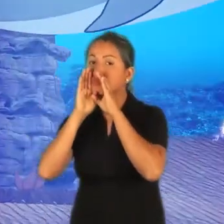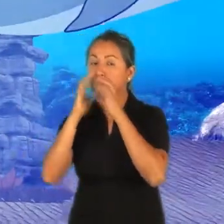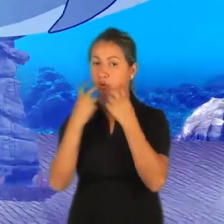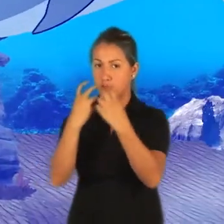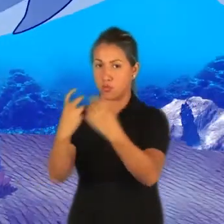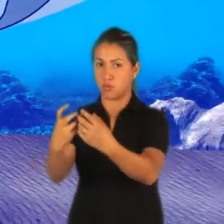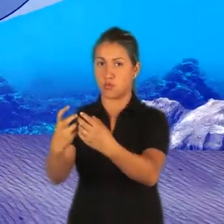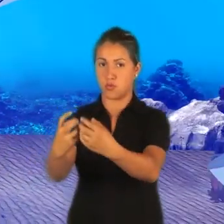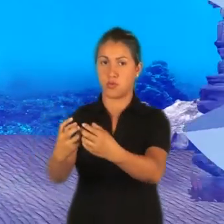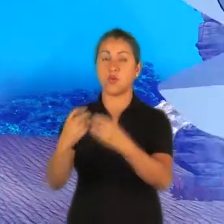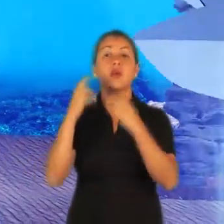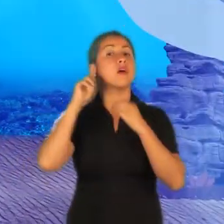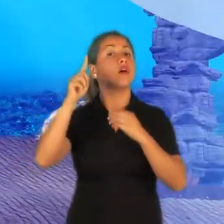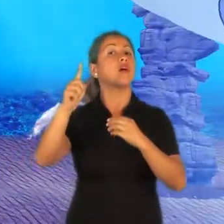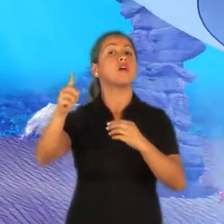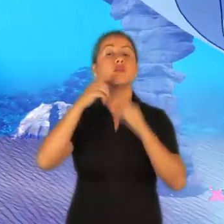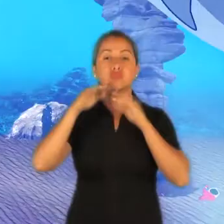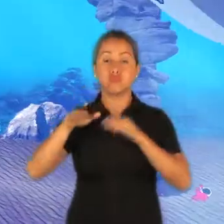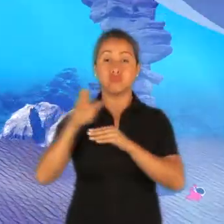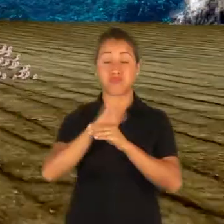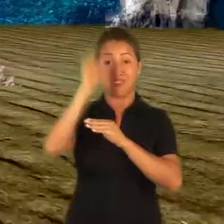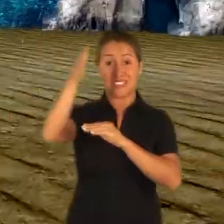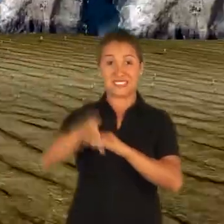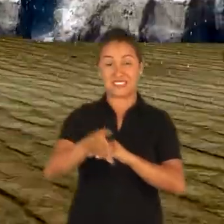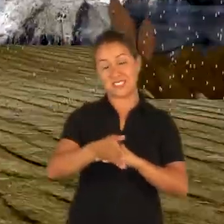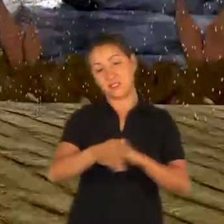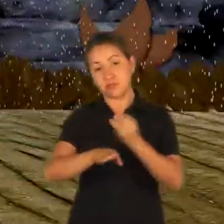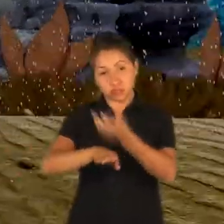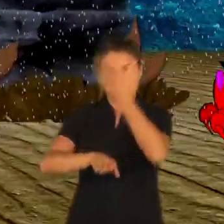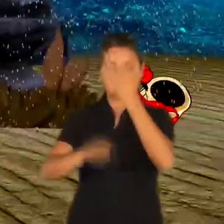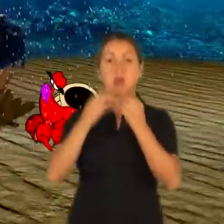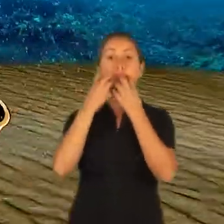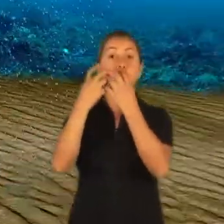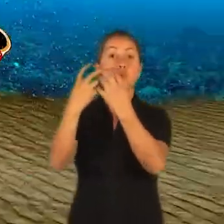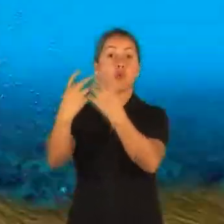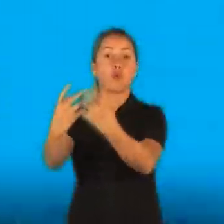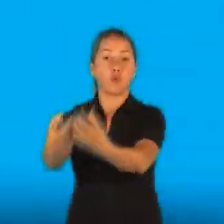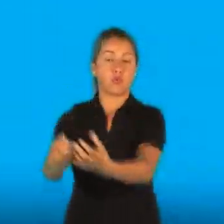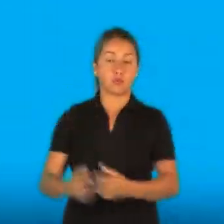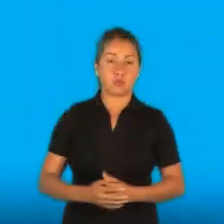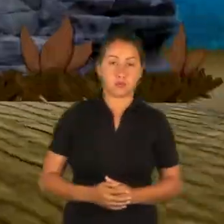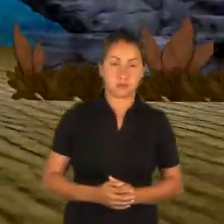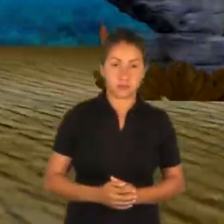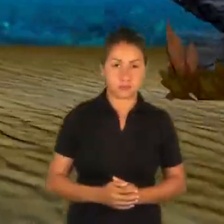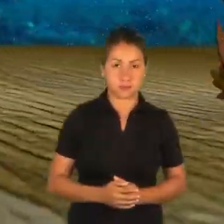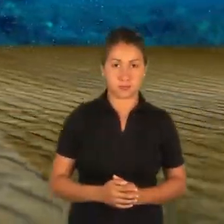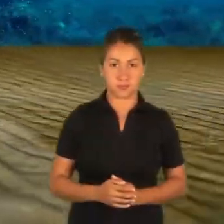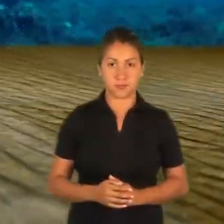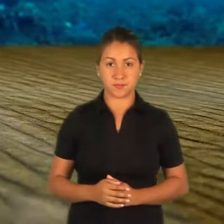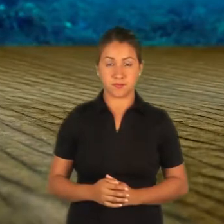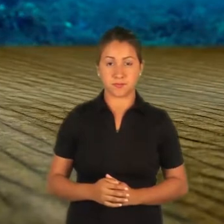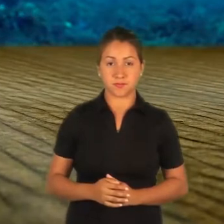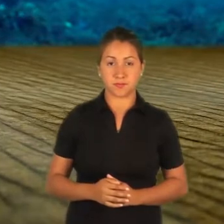Dos batallones nadan hacia la superficie y las ballenas lo siguen. El otro batallón toma a la cangreja, la levanta y